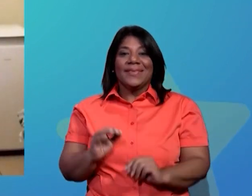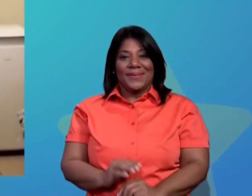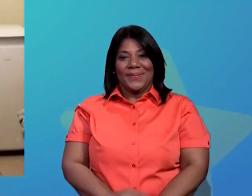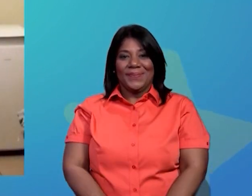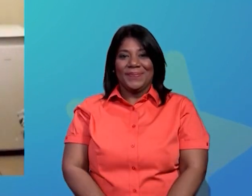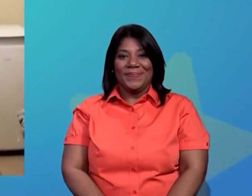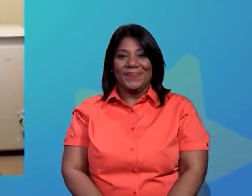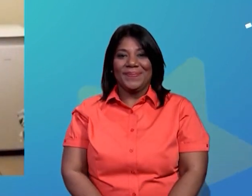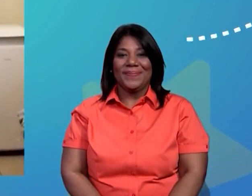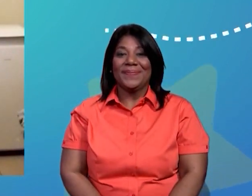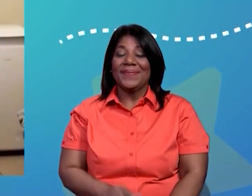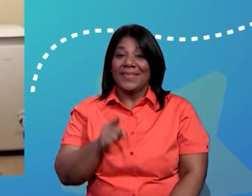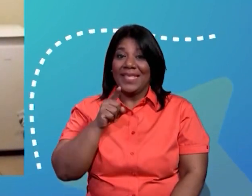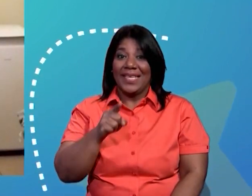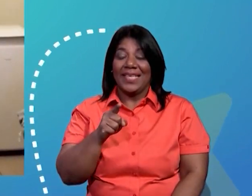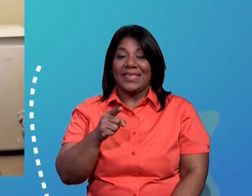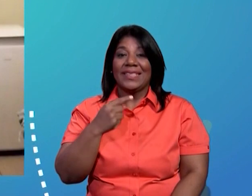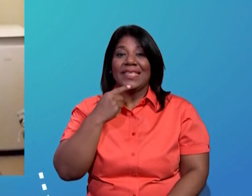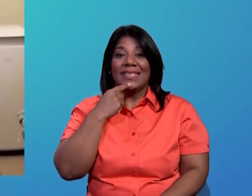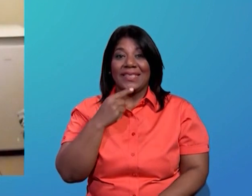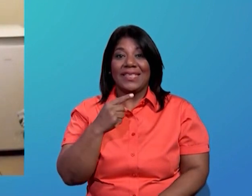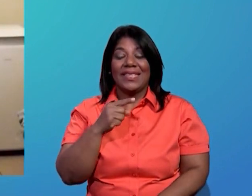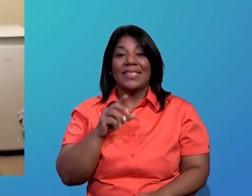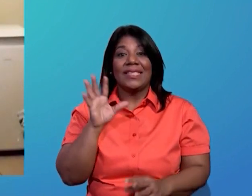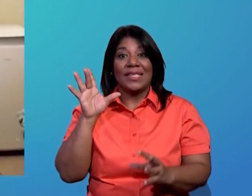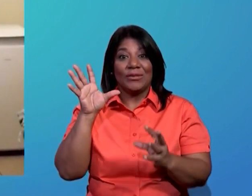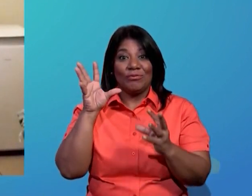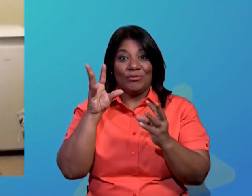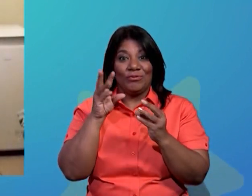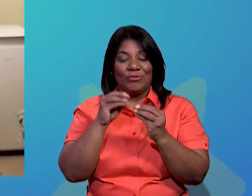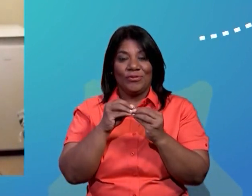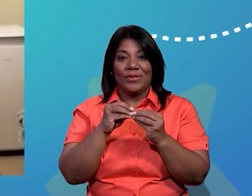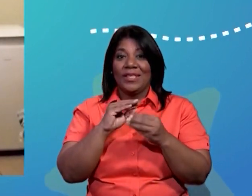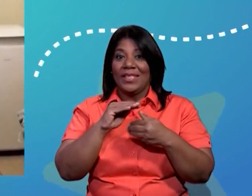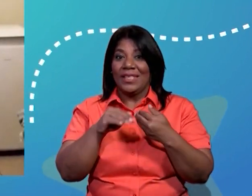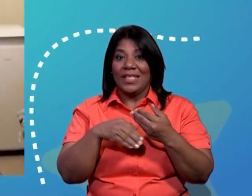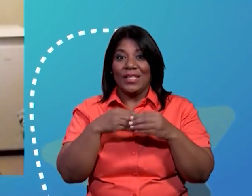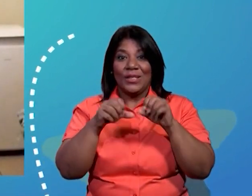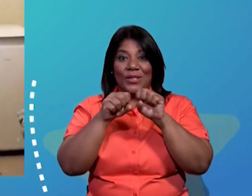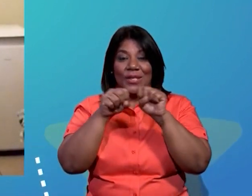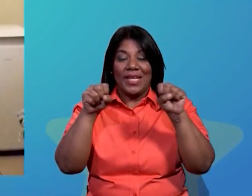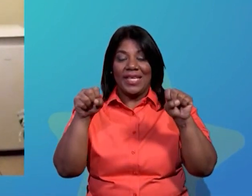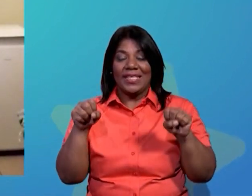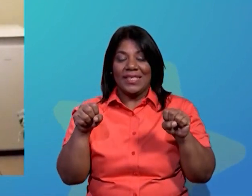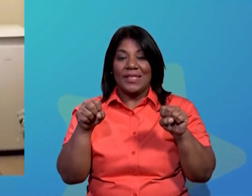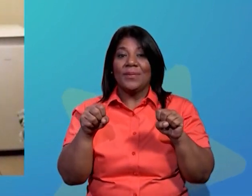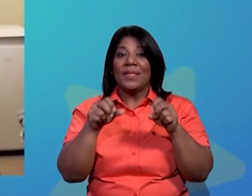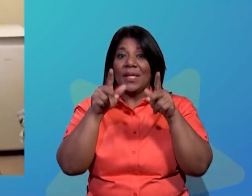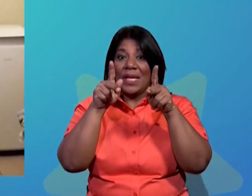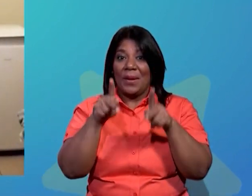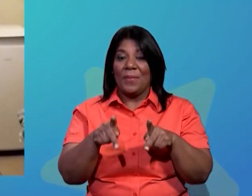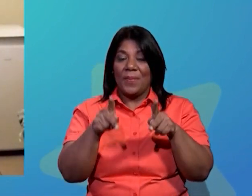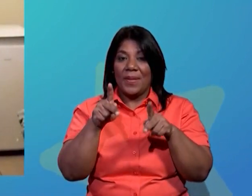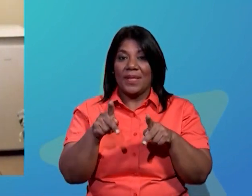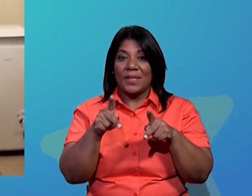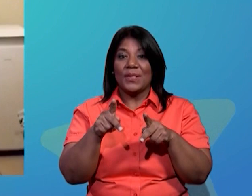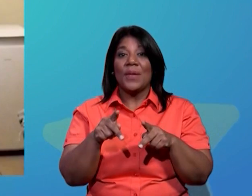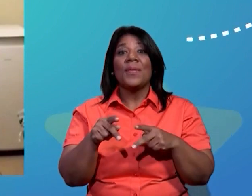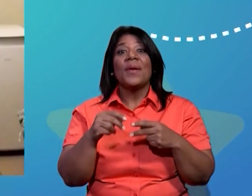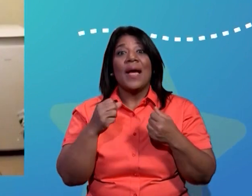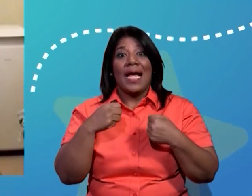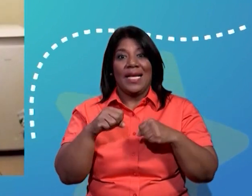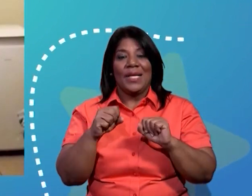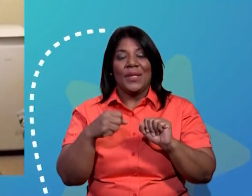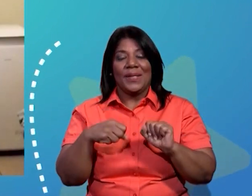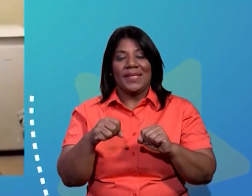esto ha sido una breve recapitulación de lo que sería como los seres humanos perciben y reaccionan los